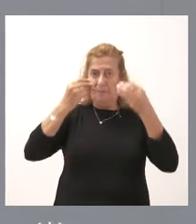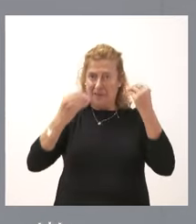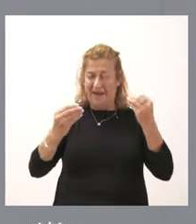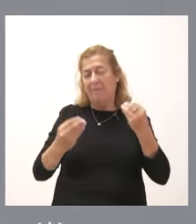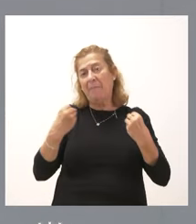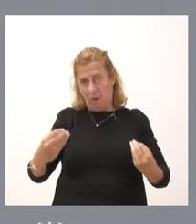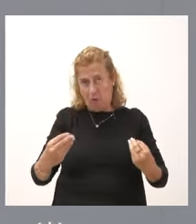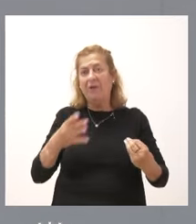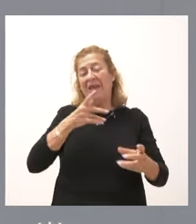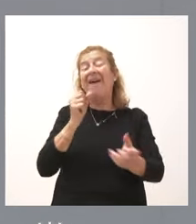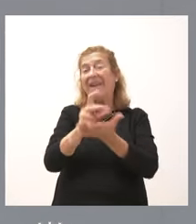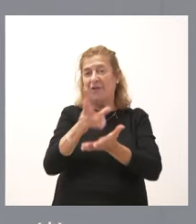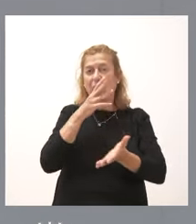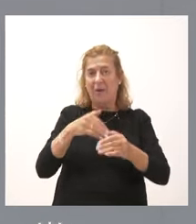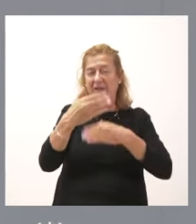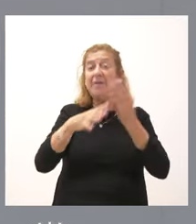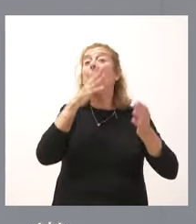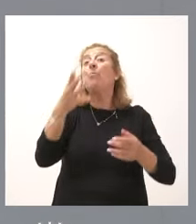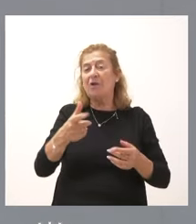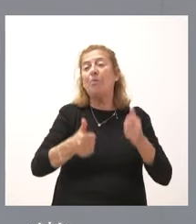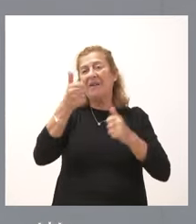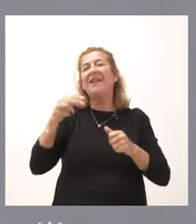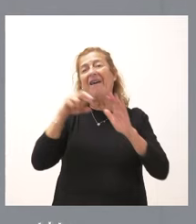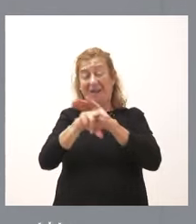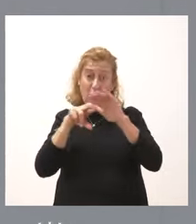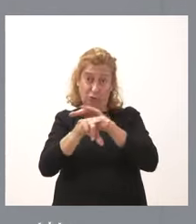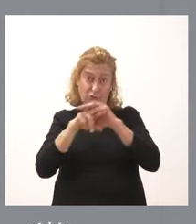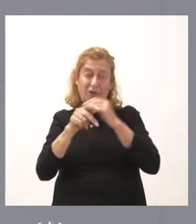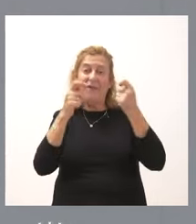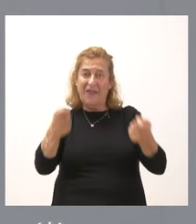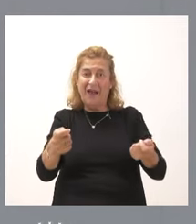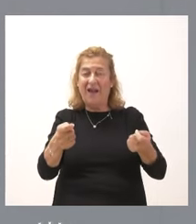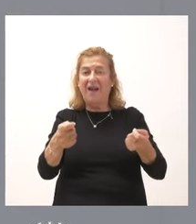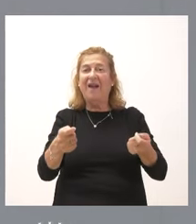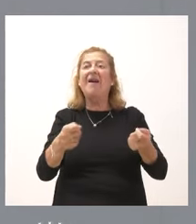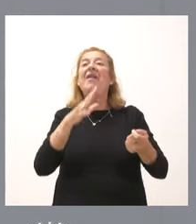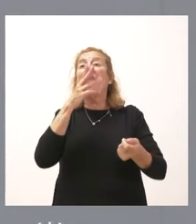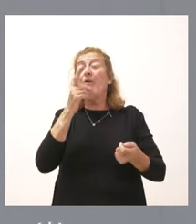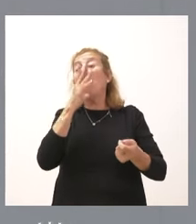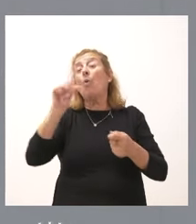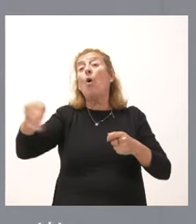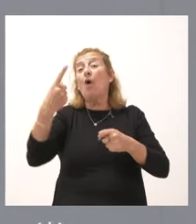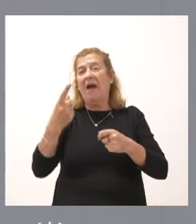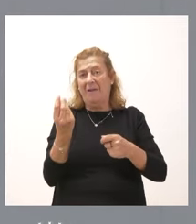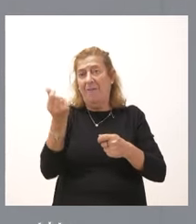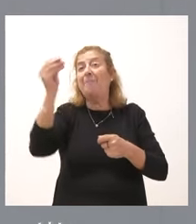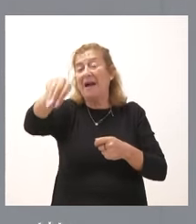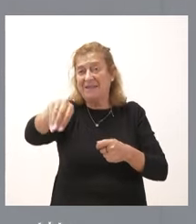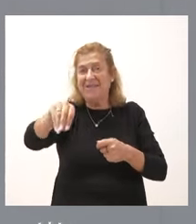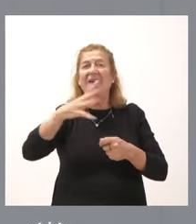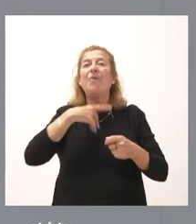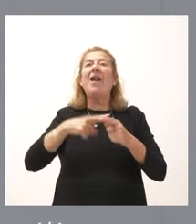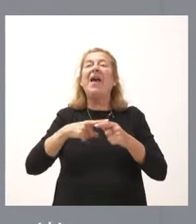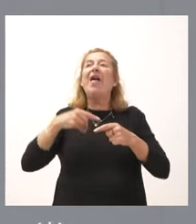más. Ese es el reto que tenemos por delante. Por eso se van a poner más recursos a mayor inversión por hora. No se trata solo de llegar a más